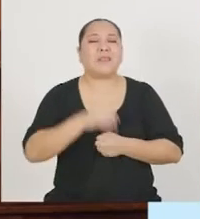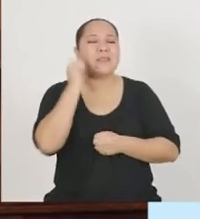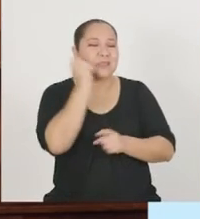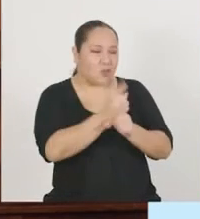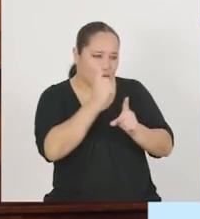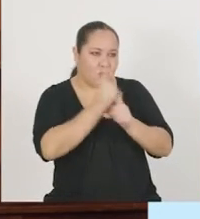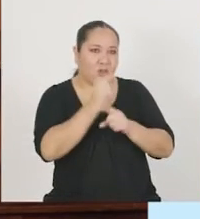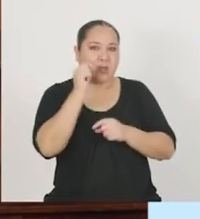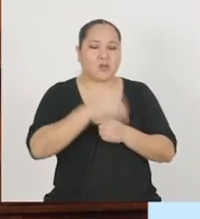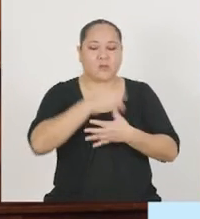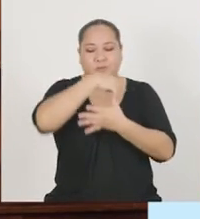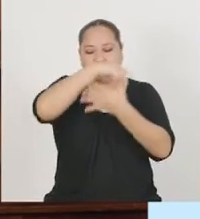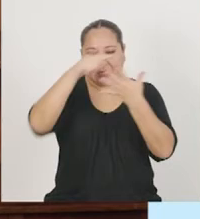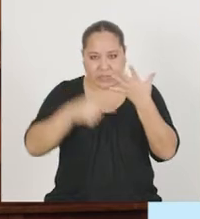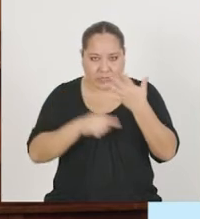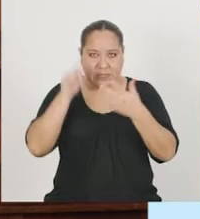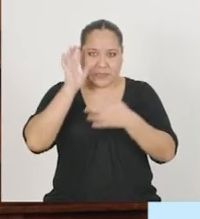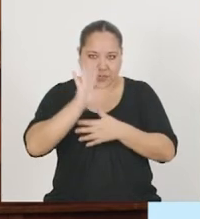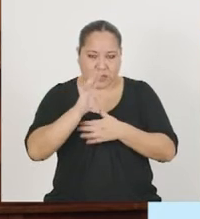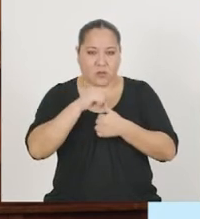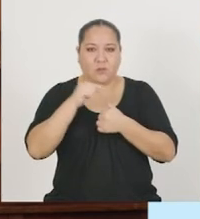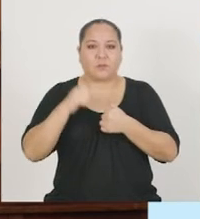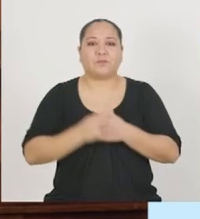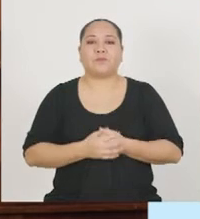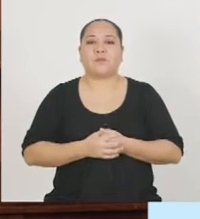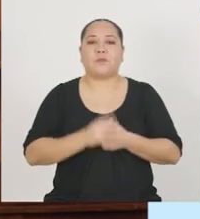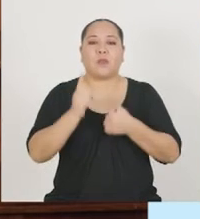correcto, Romina. Son los siguientes.